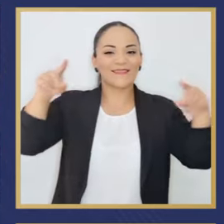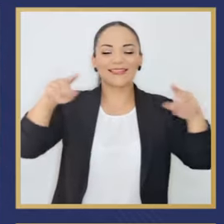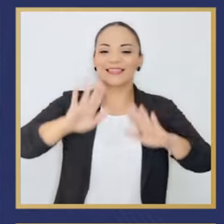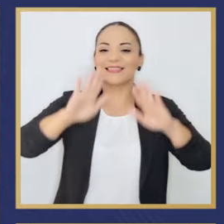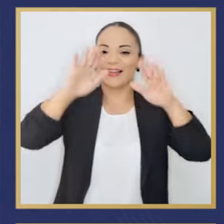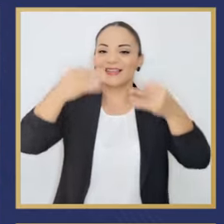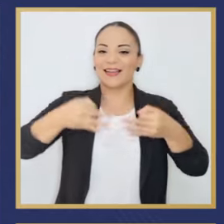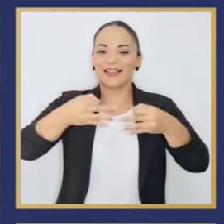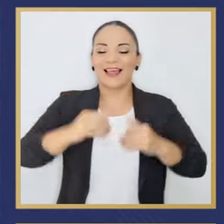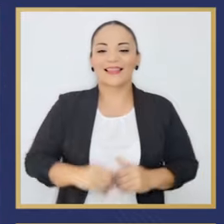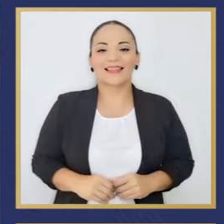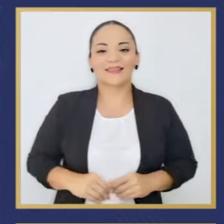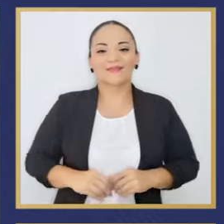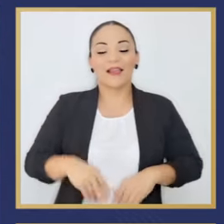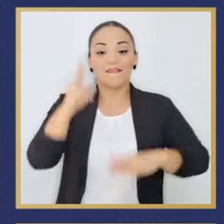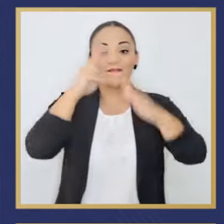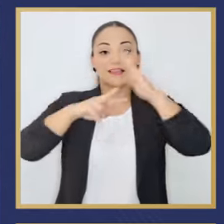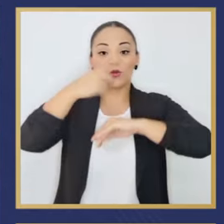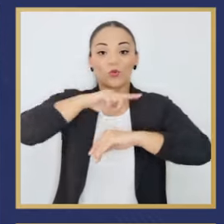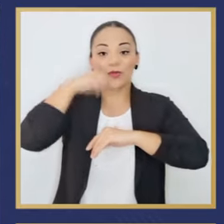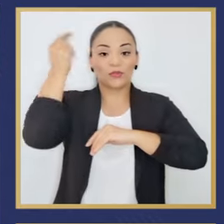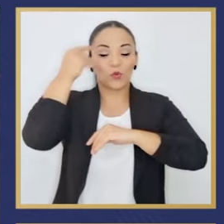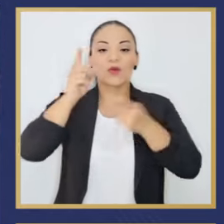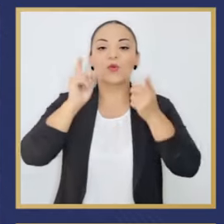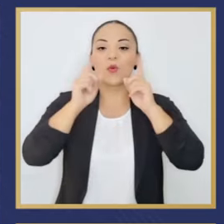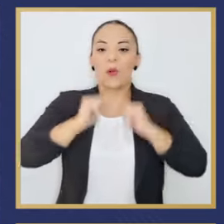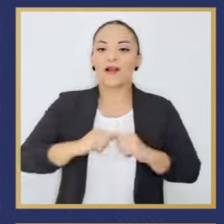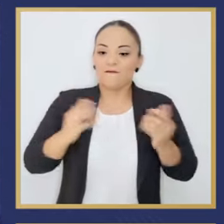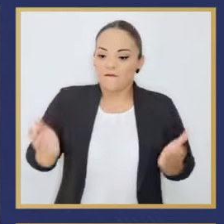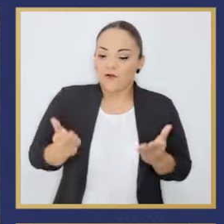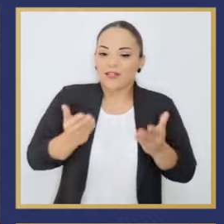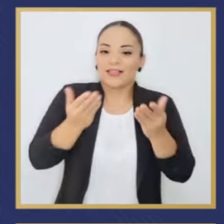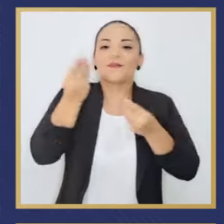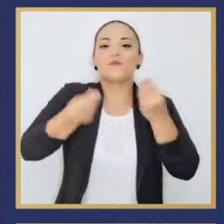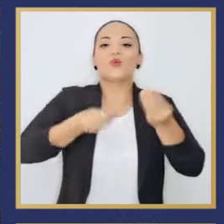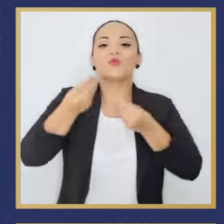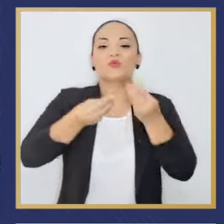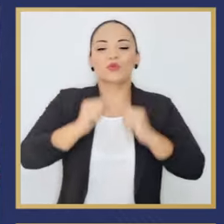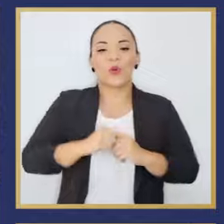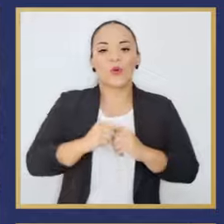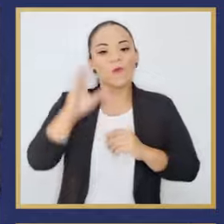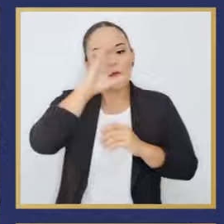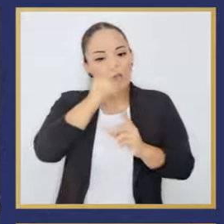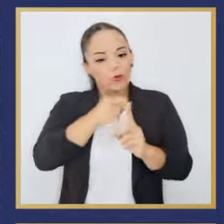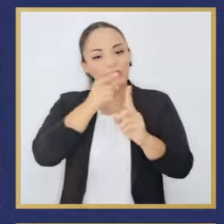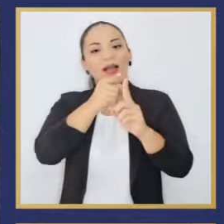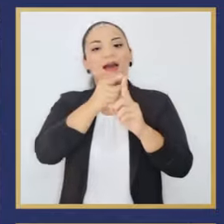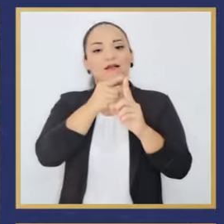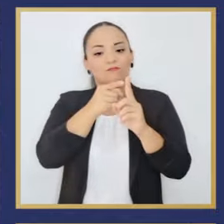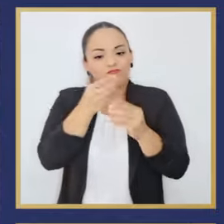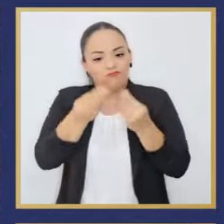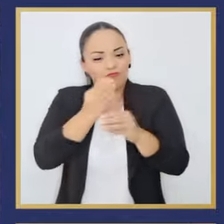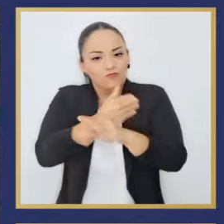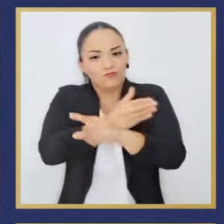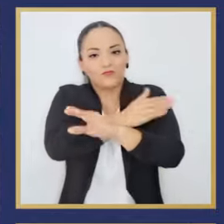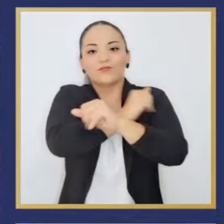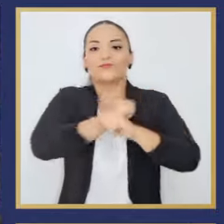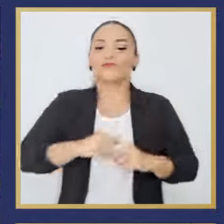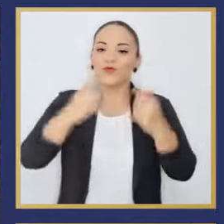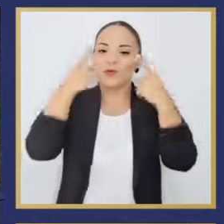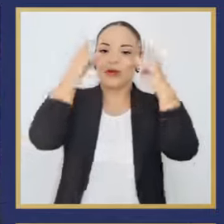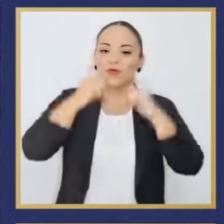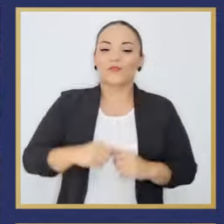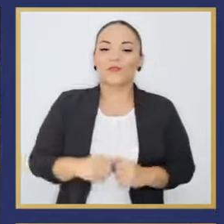y de extraordinaria calidad. La visión de este gobierno es fortalecer la producción y buscar la mayor productividad para lograrlo.